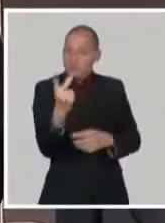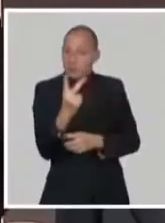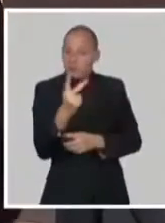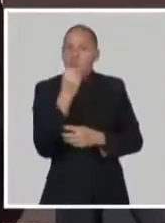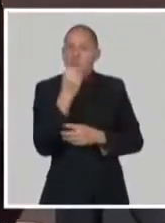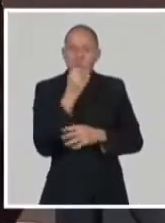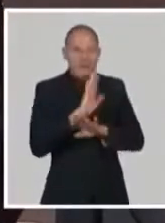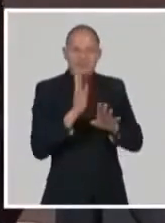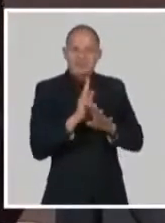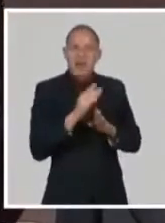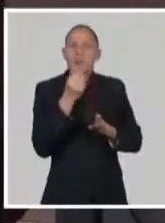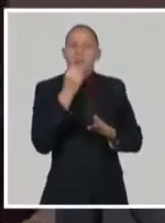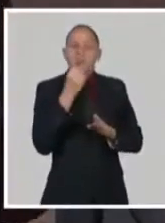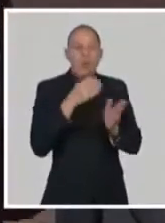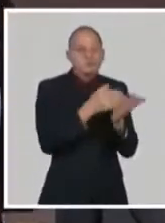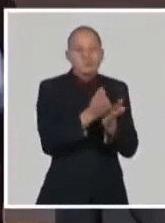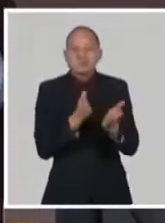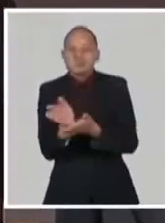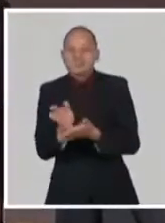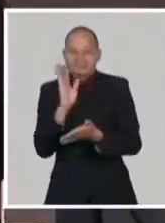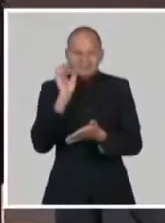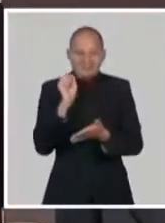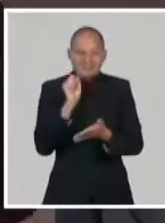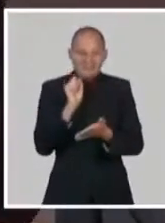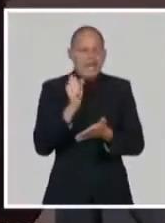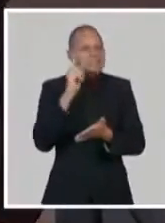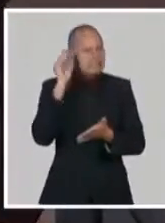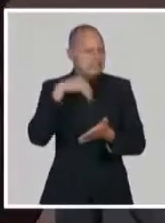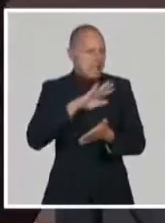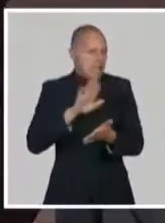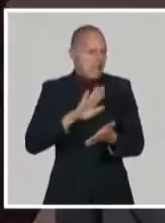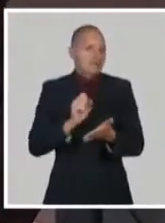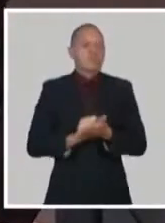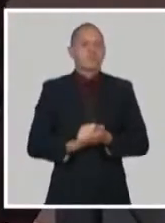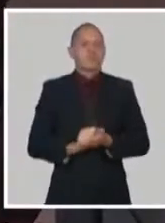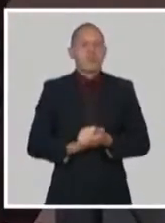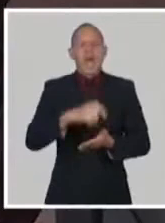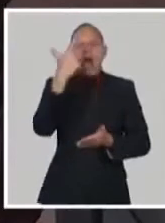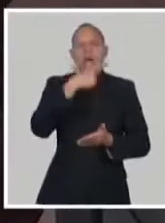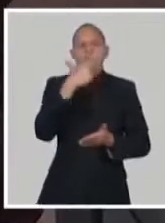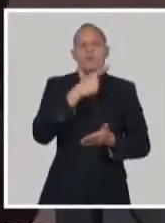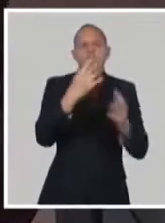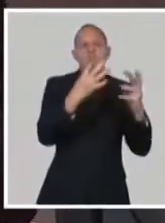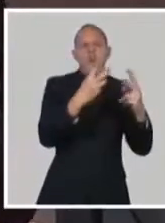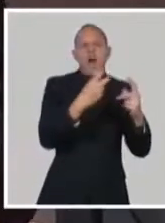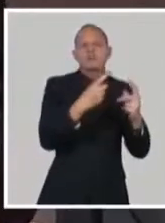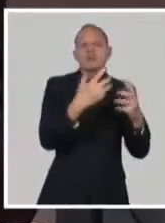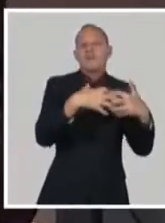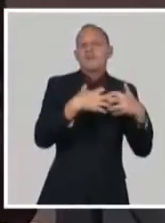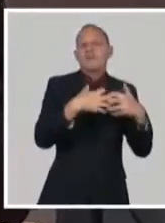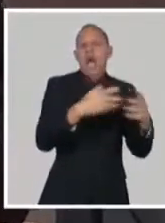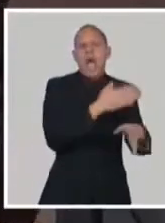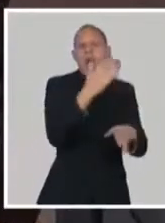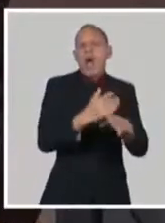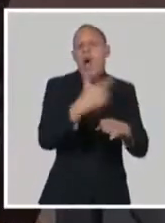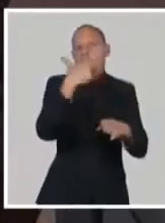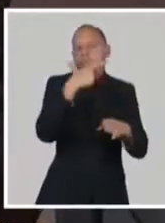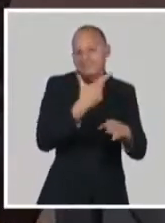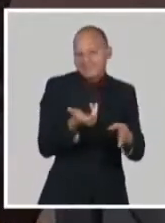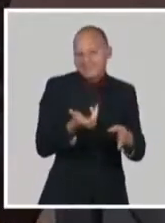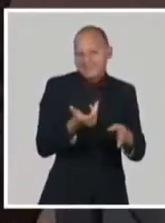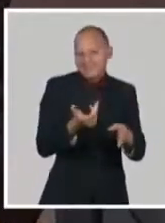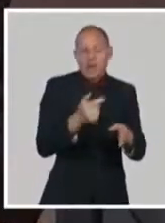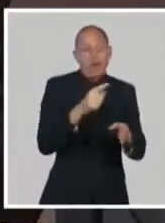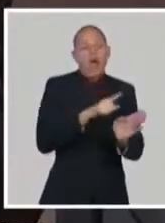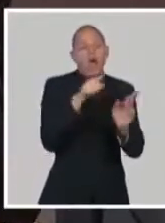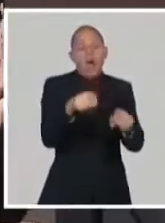hasta el mes de diciembre. Y tenemos planificado cuántas van a tener fabricada las vacunas del Finley, cuántas van a tener fabricadas las vacunas del